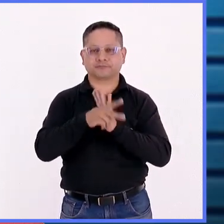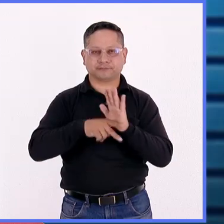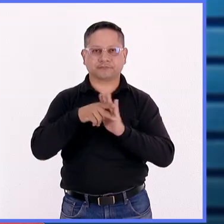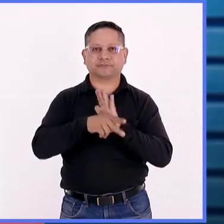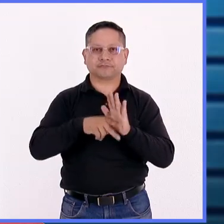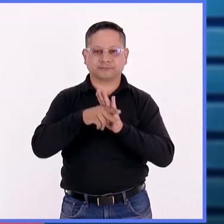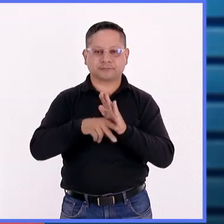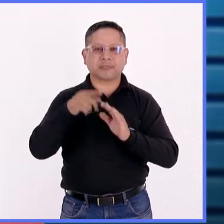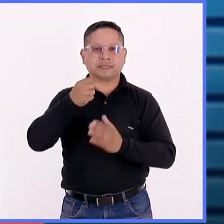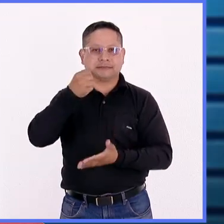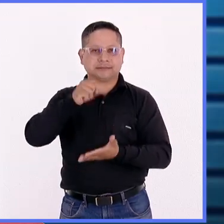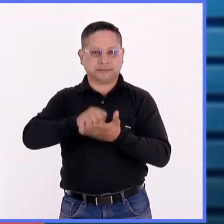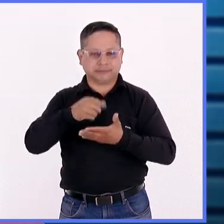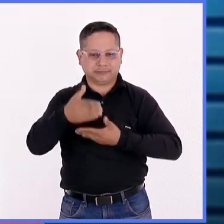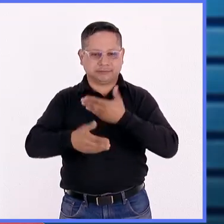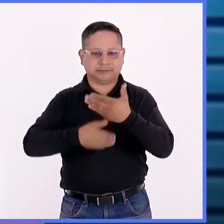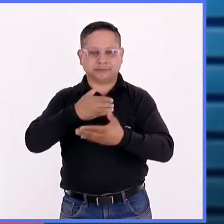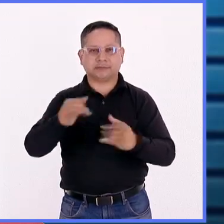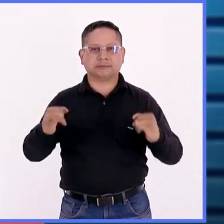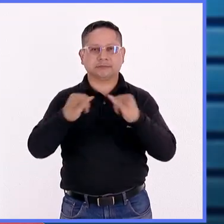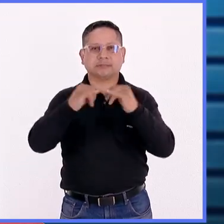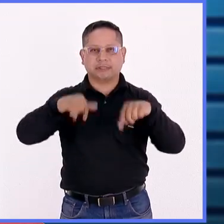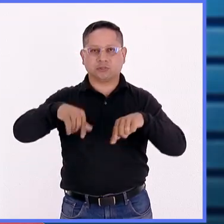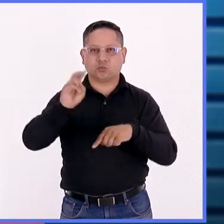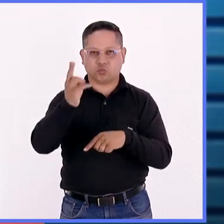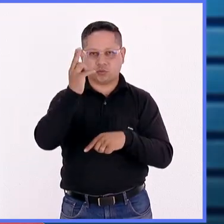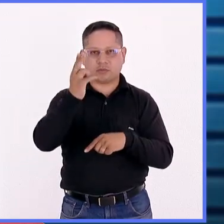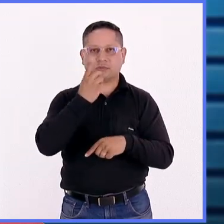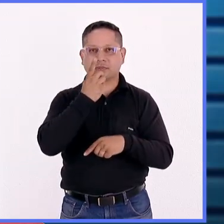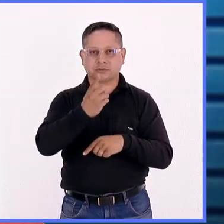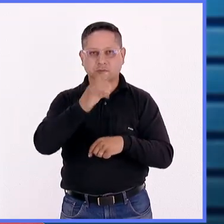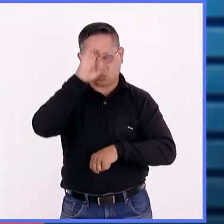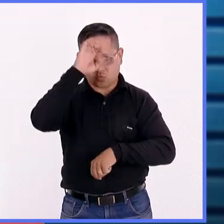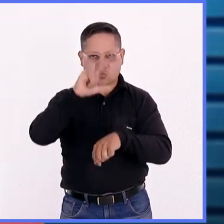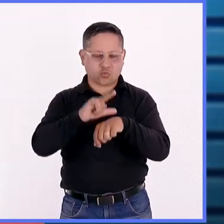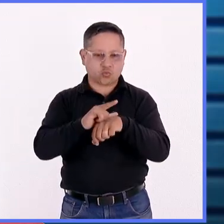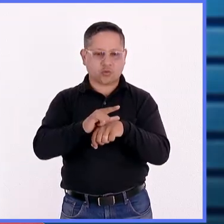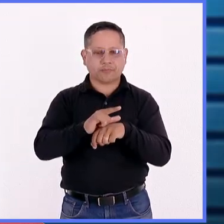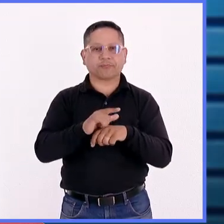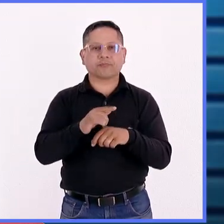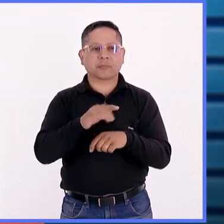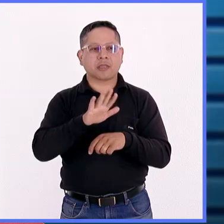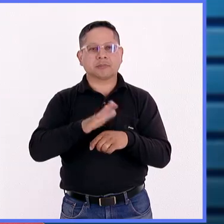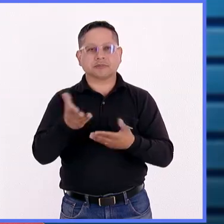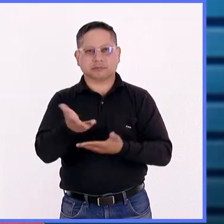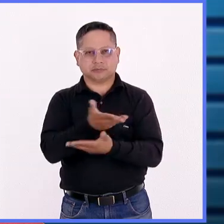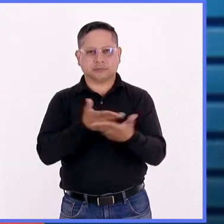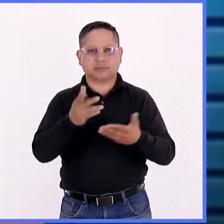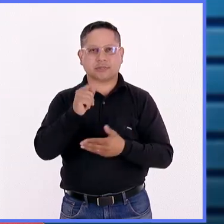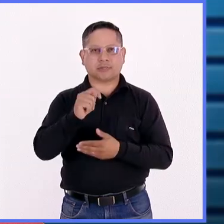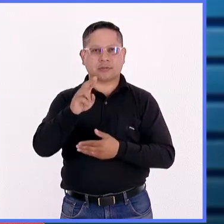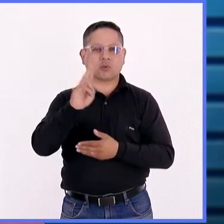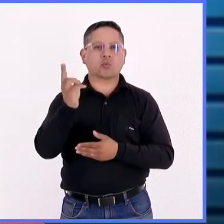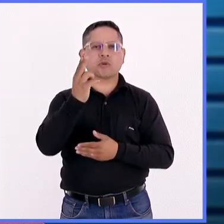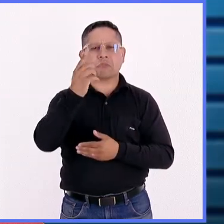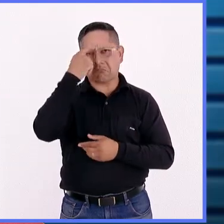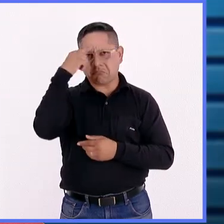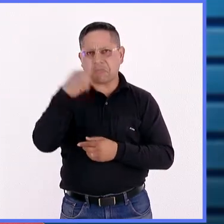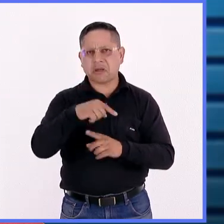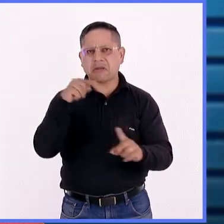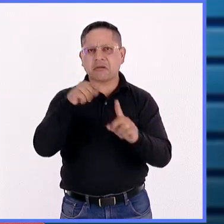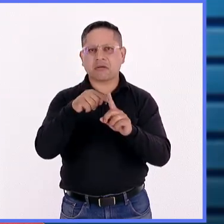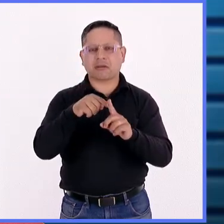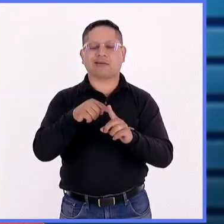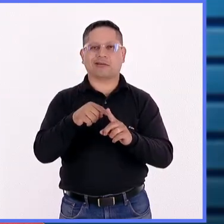que promueven la Secretaría de Desarrollo Institucional de la UNAM y Cultura UNAM en colaboración con nuestra televisora con el objetivo de